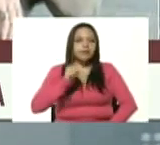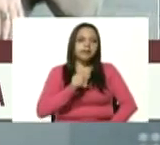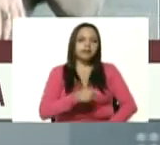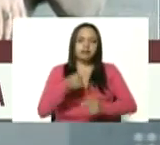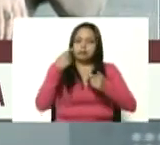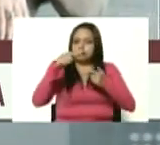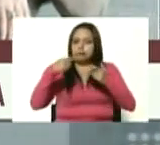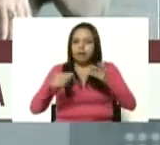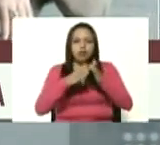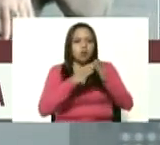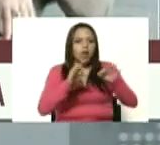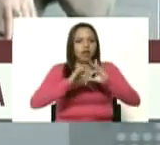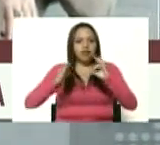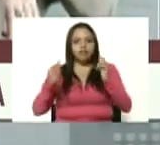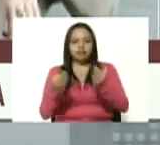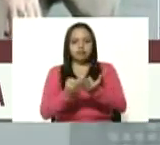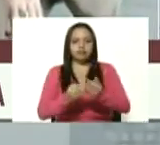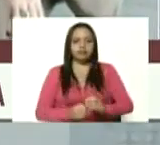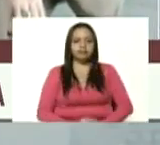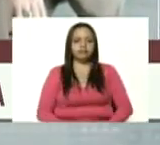A todos, pues, a todas.